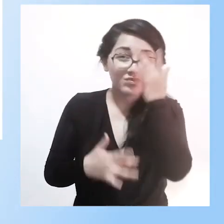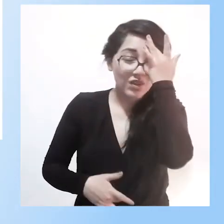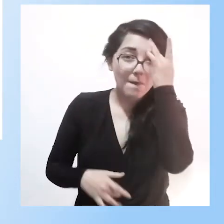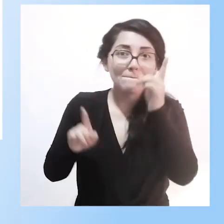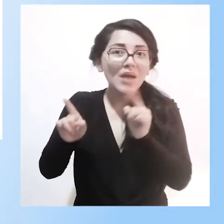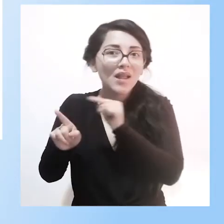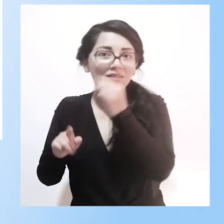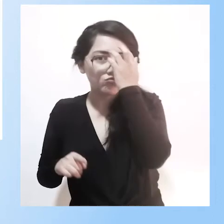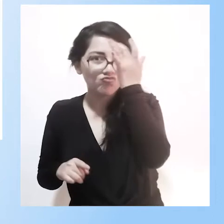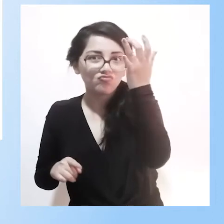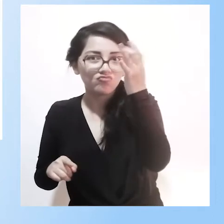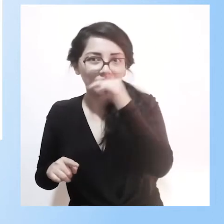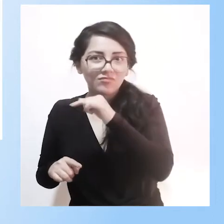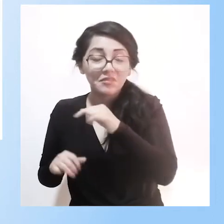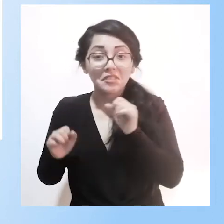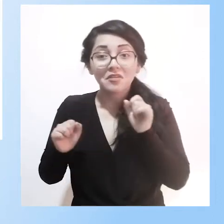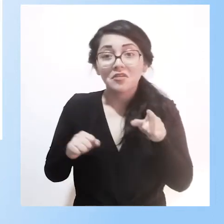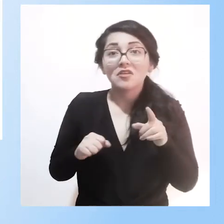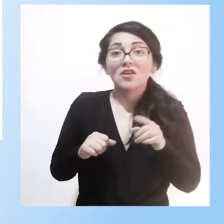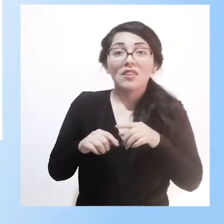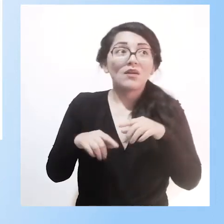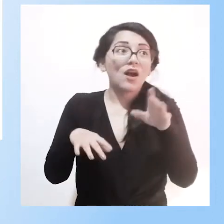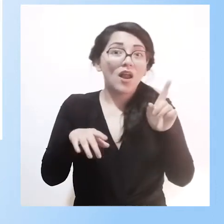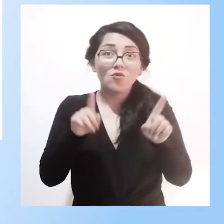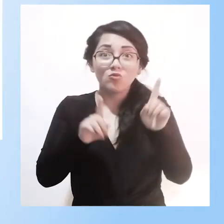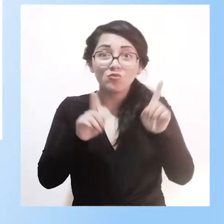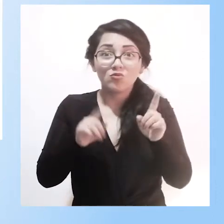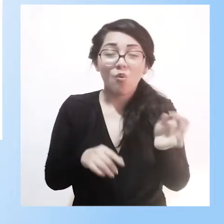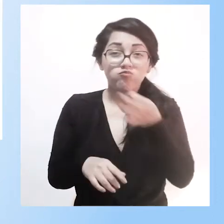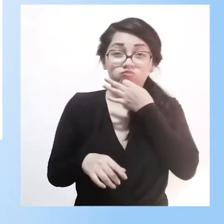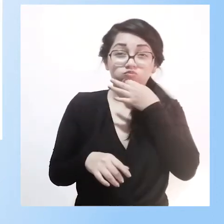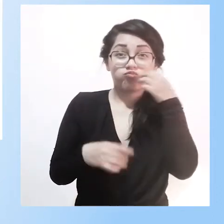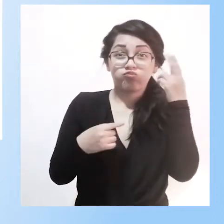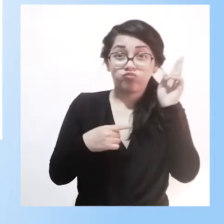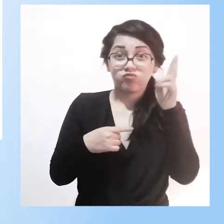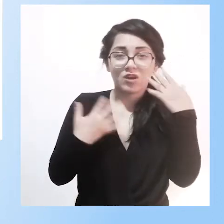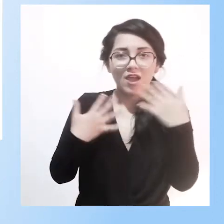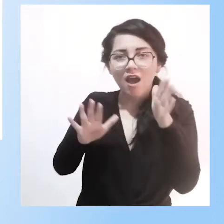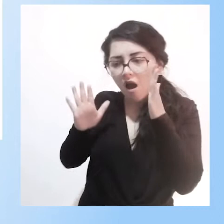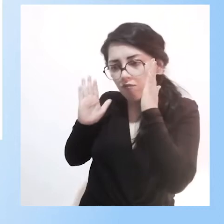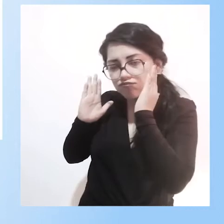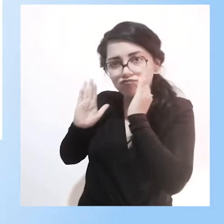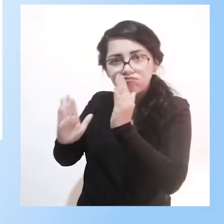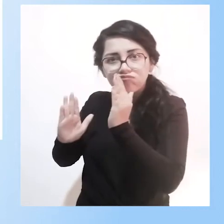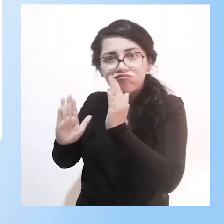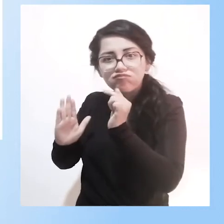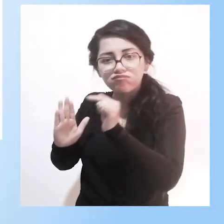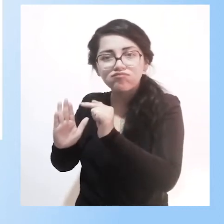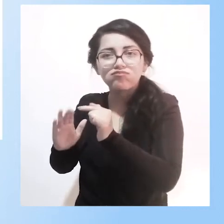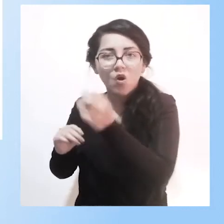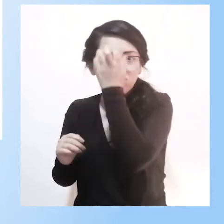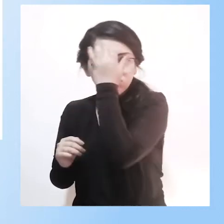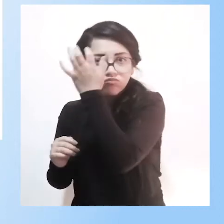ha logrado, con diferentes especialistas, atender la parte de alumnos con altas